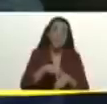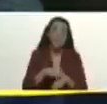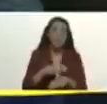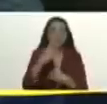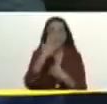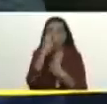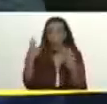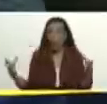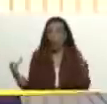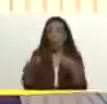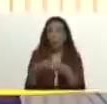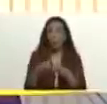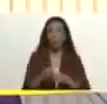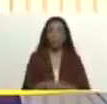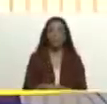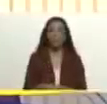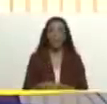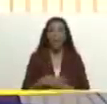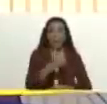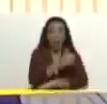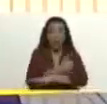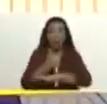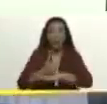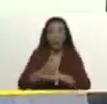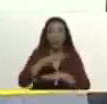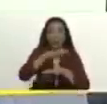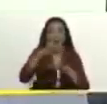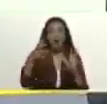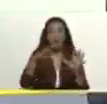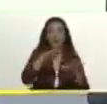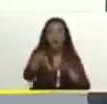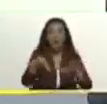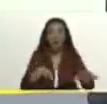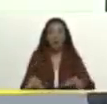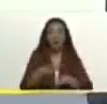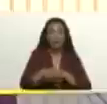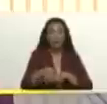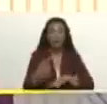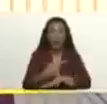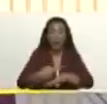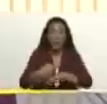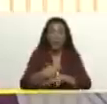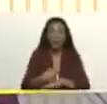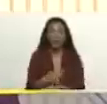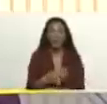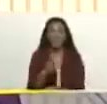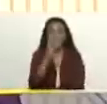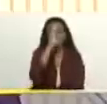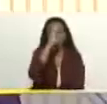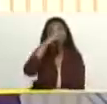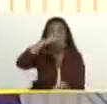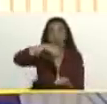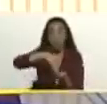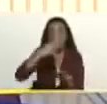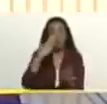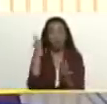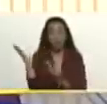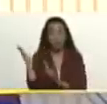jefe de Iname, las autoridades regionales, el gobernador del estado Miranda, presente aquí,